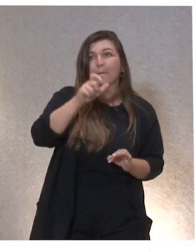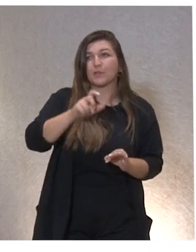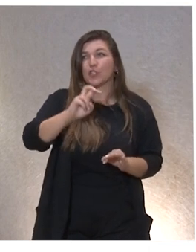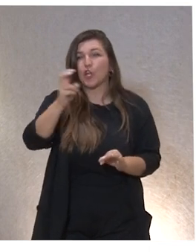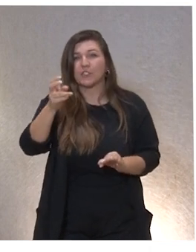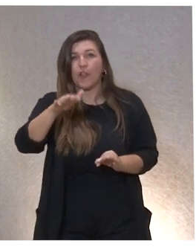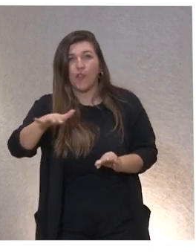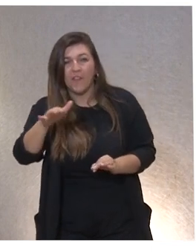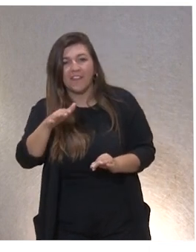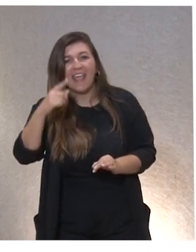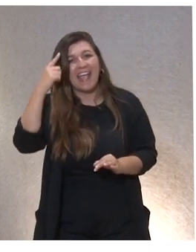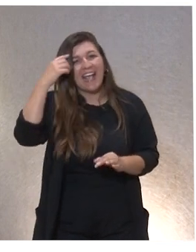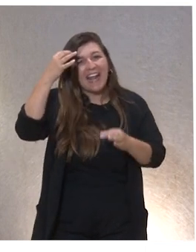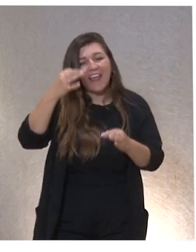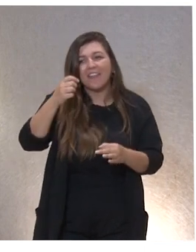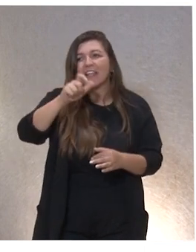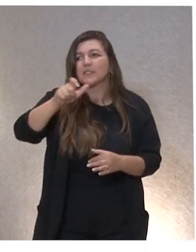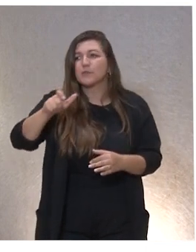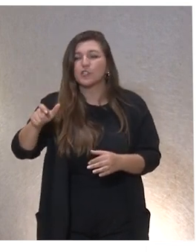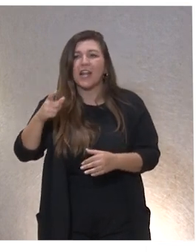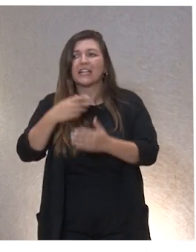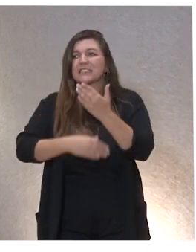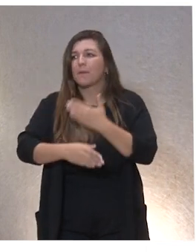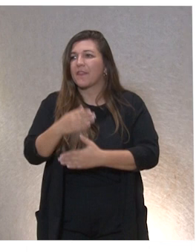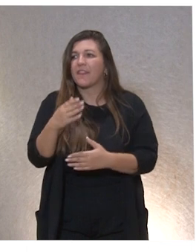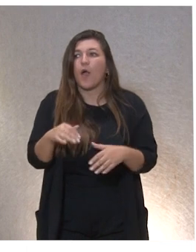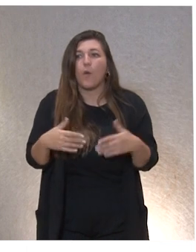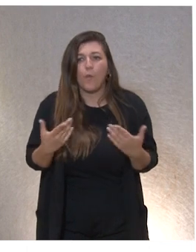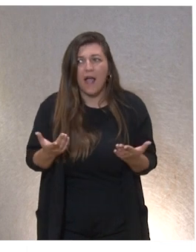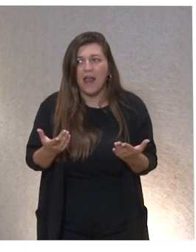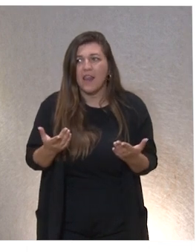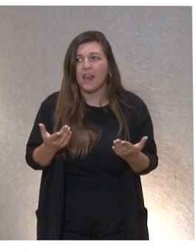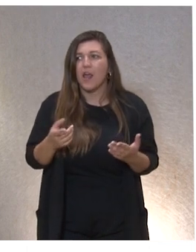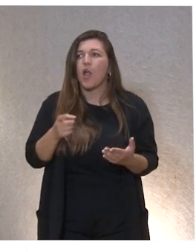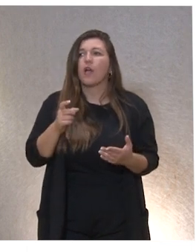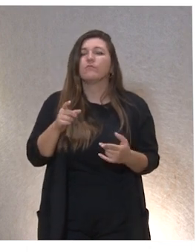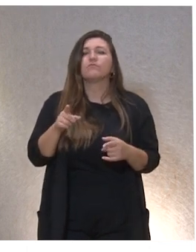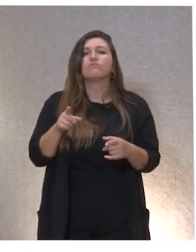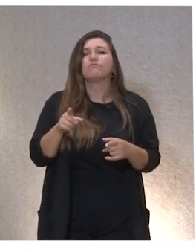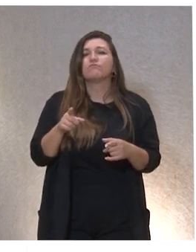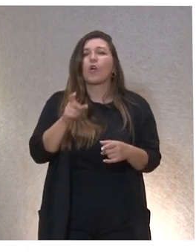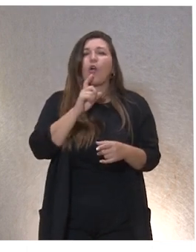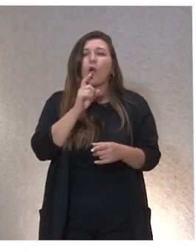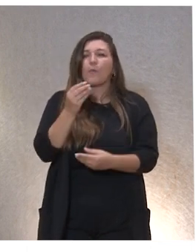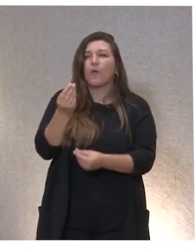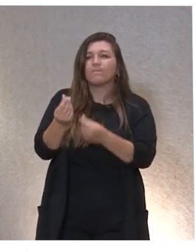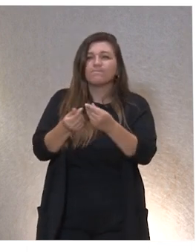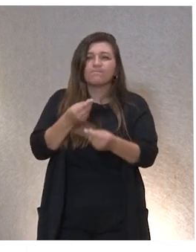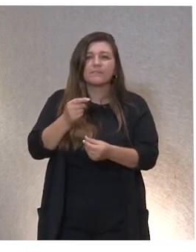¿Qué creencias tenemos sobre las personas con discapacidad? ¿Cómo las percibimos? ¿Cómo las sentimos?